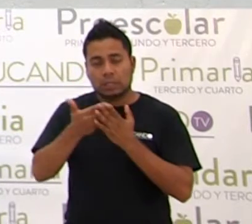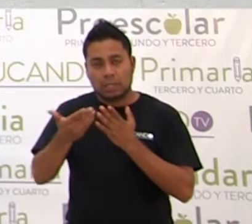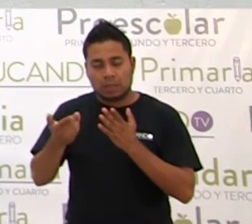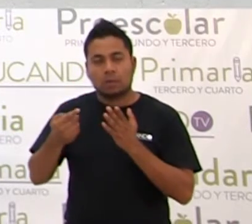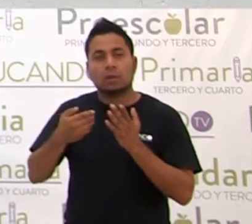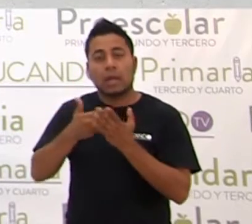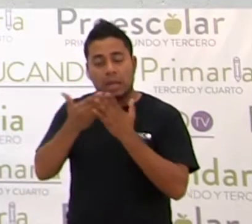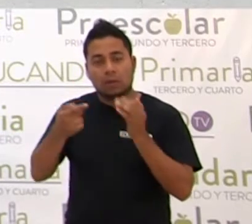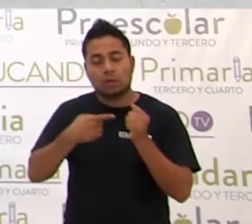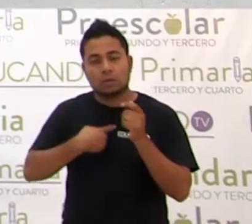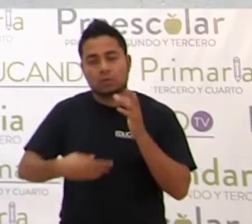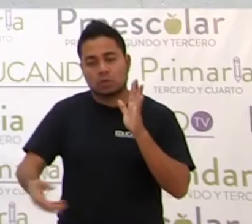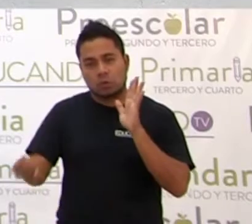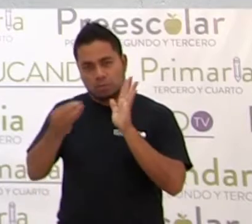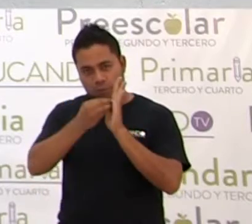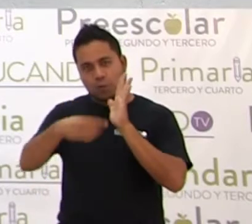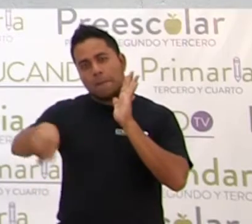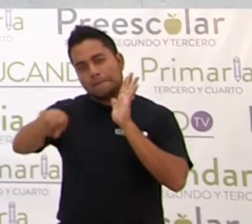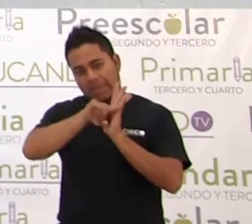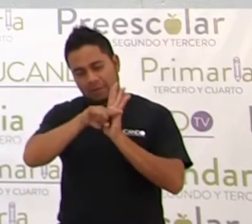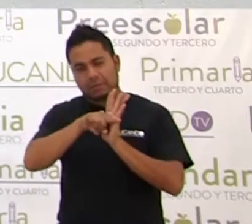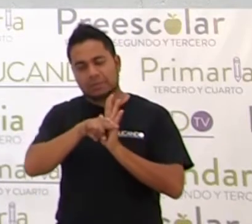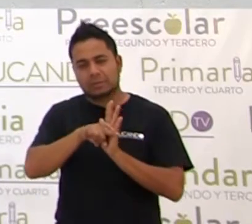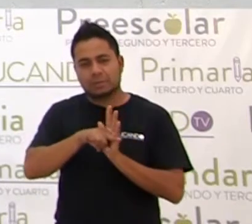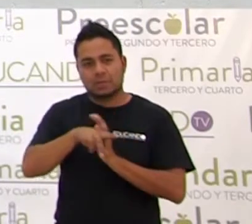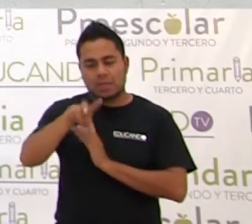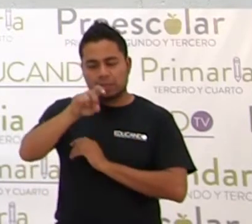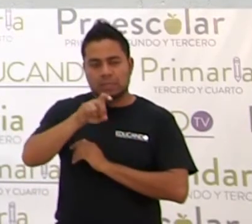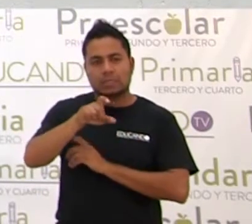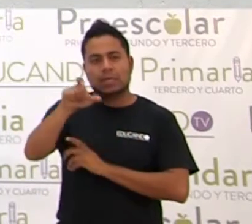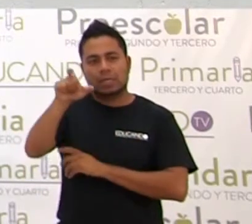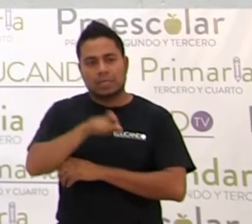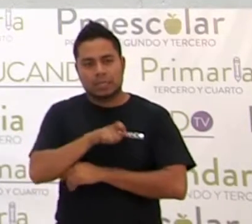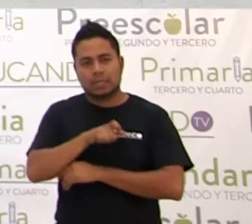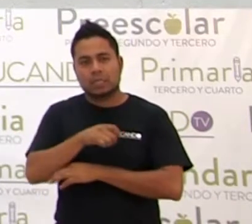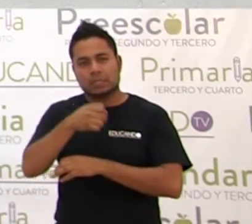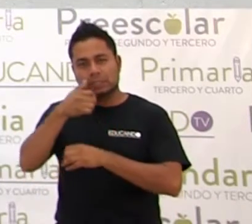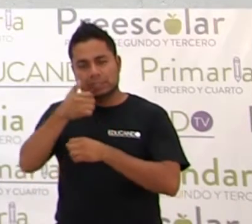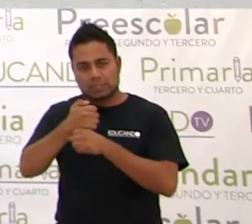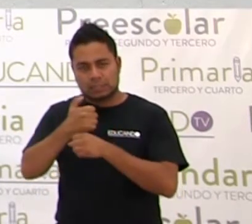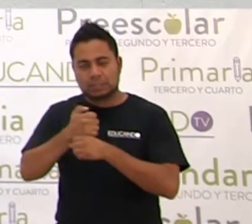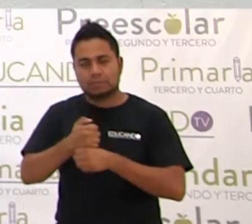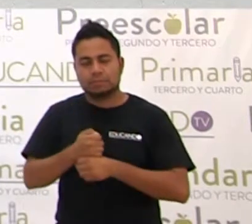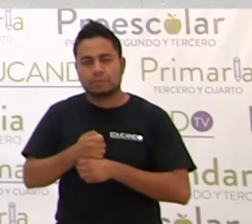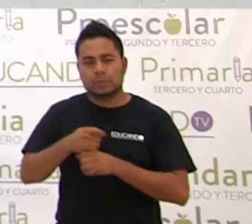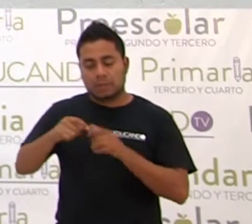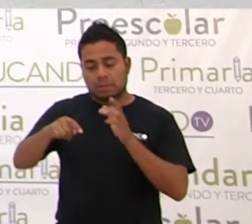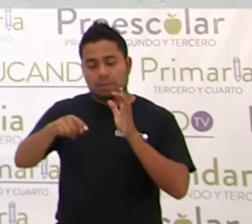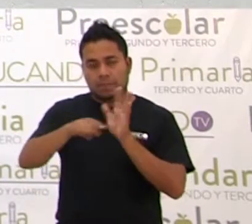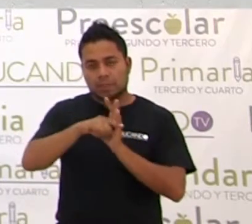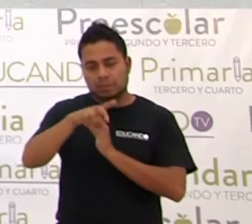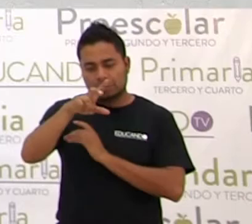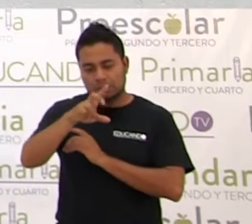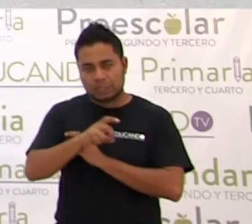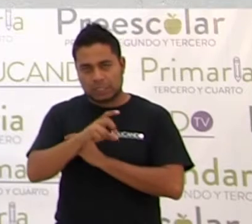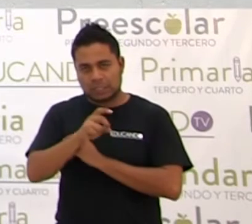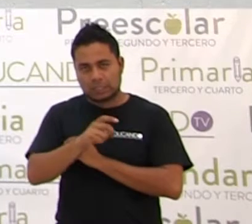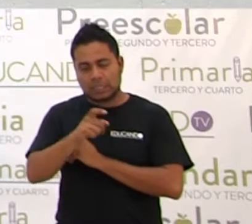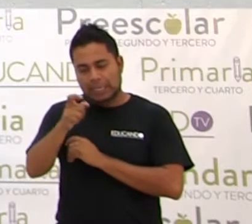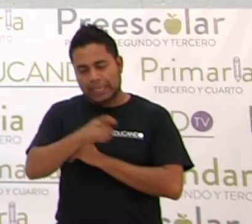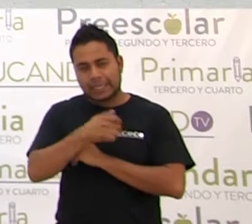el signo menos. Menos 30X sexta. Menos 30, ¿sí?